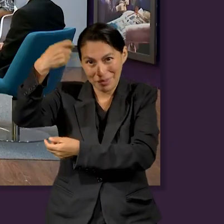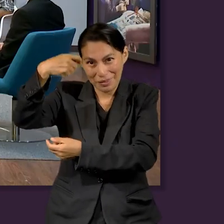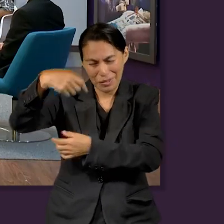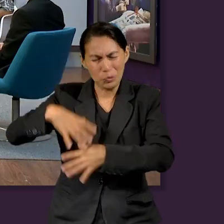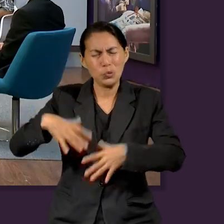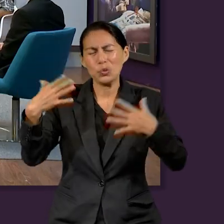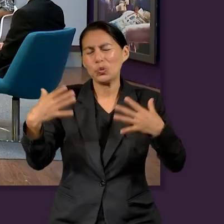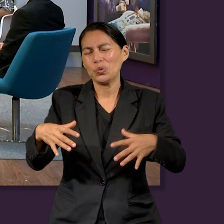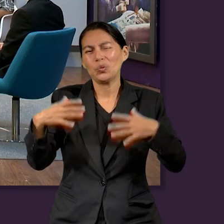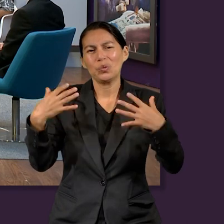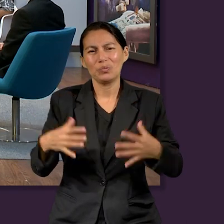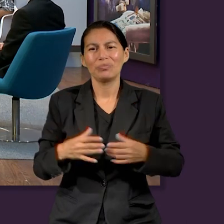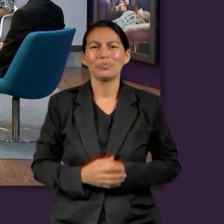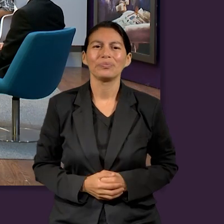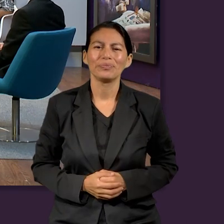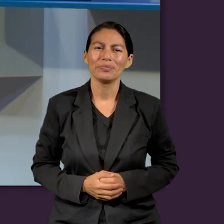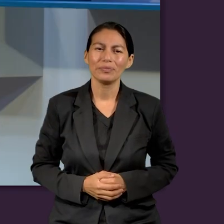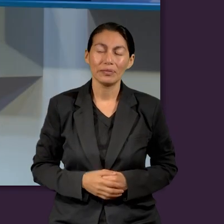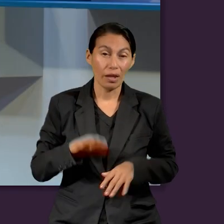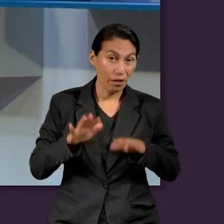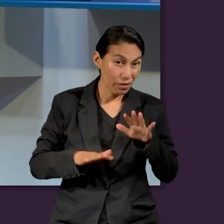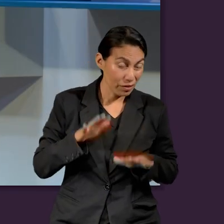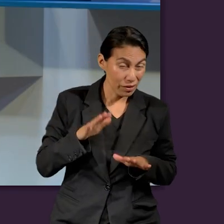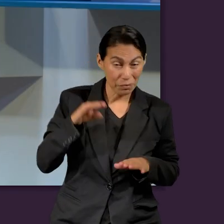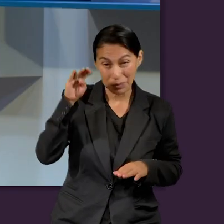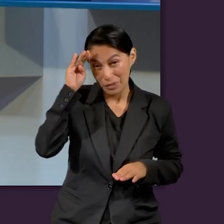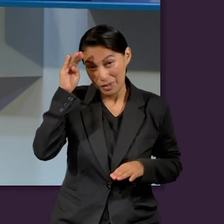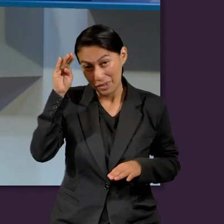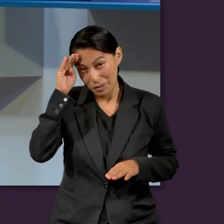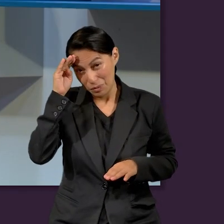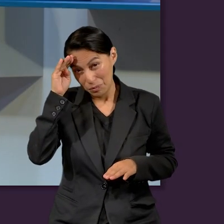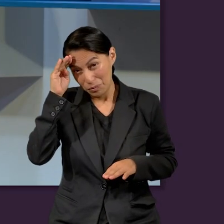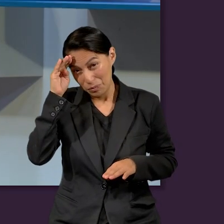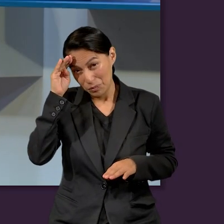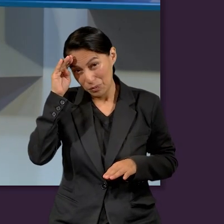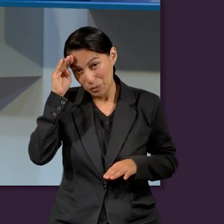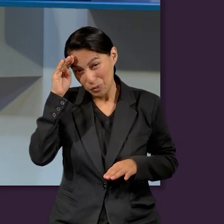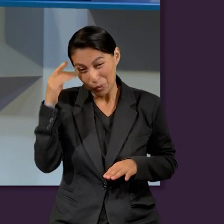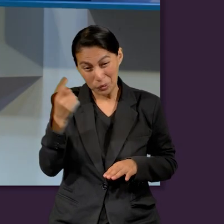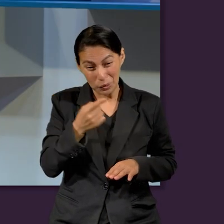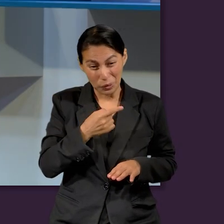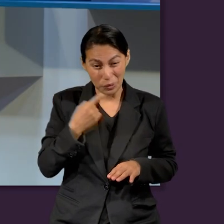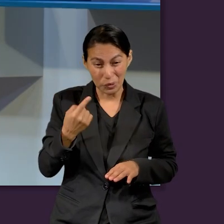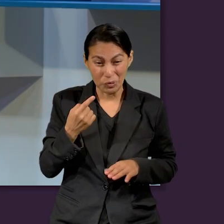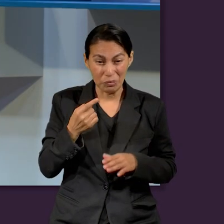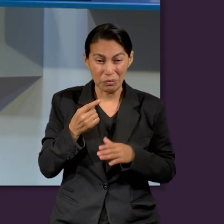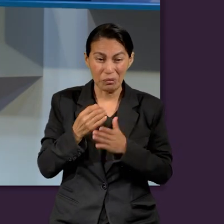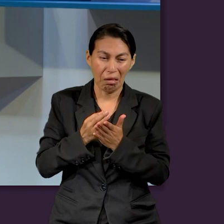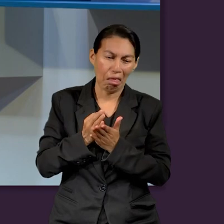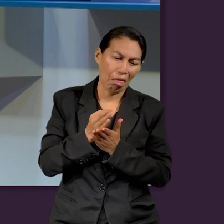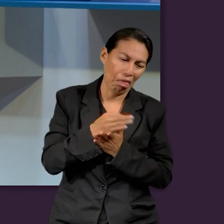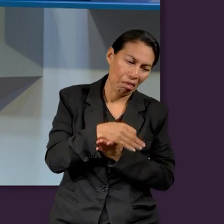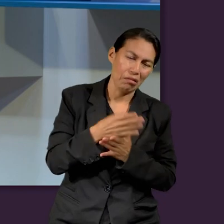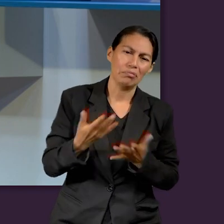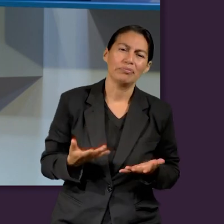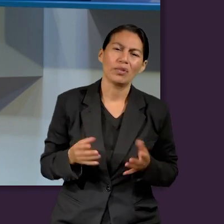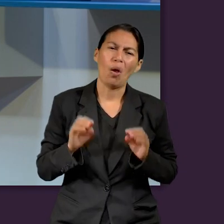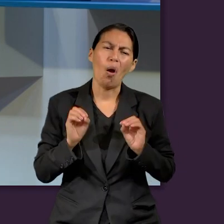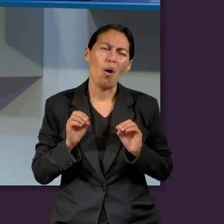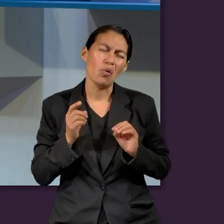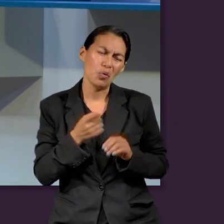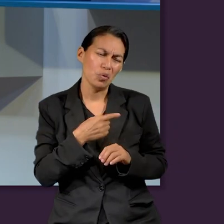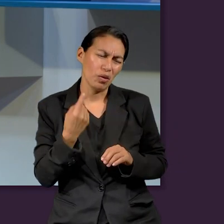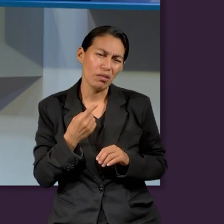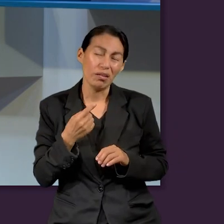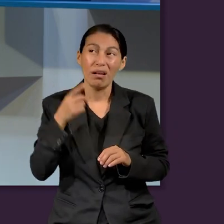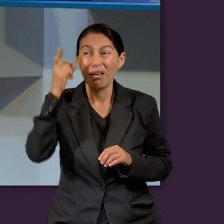en gran manera. A veces pensamos que perdemos cuando dedicamos tiempo a Dios, o cuando